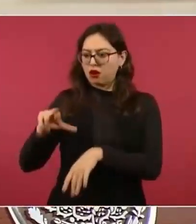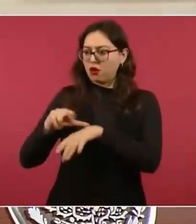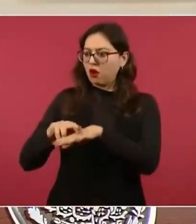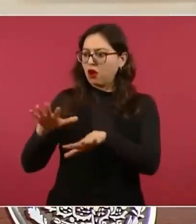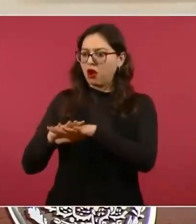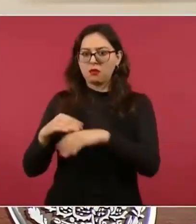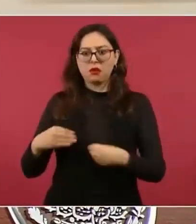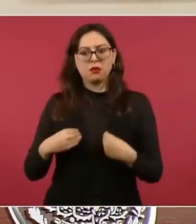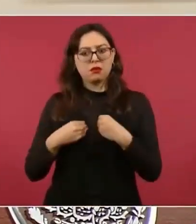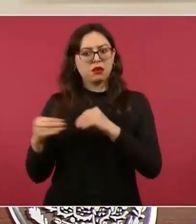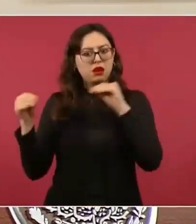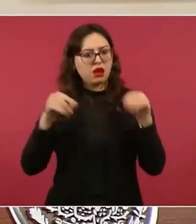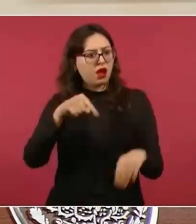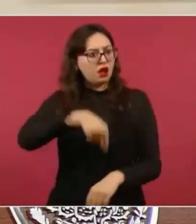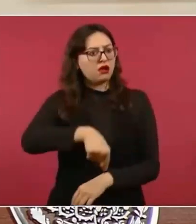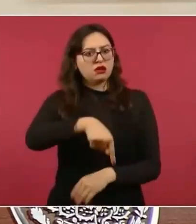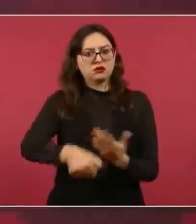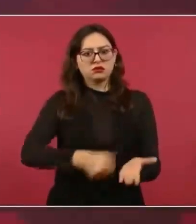lomas.